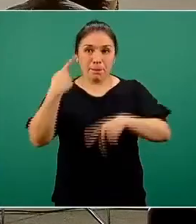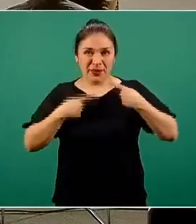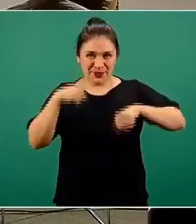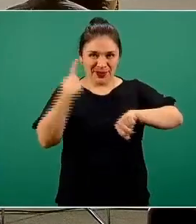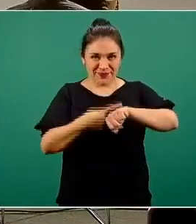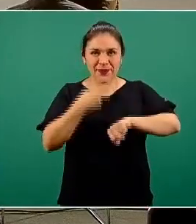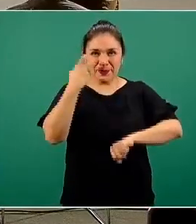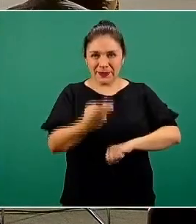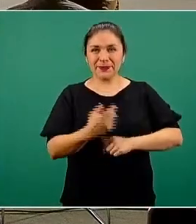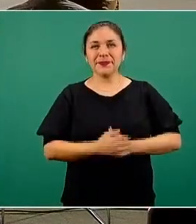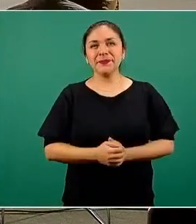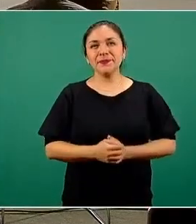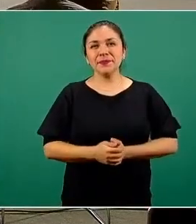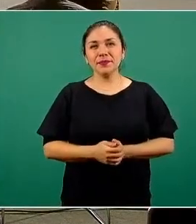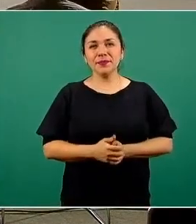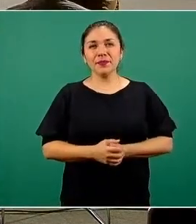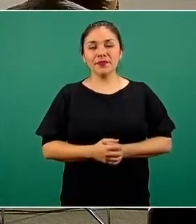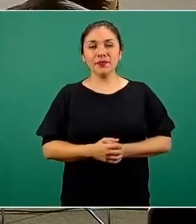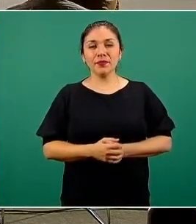siguiente, por favor.